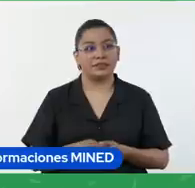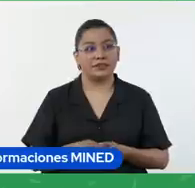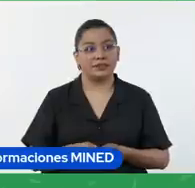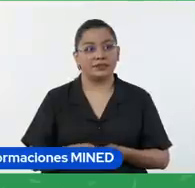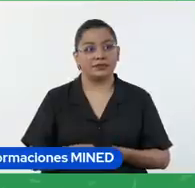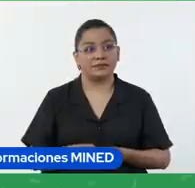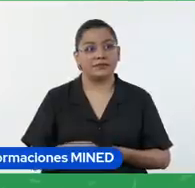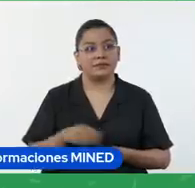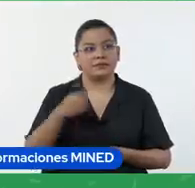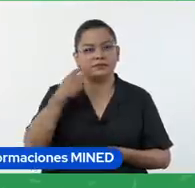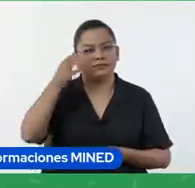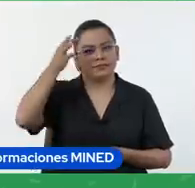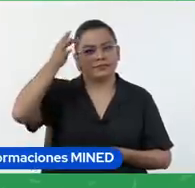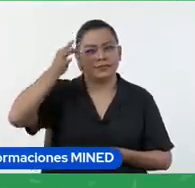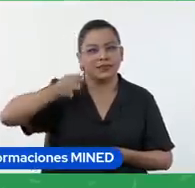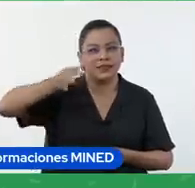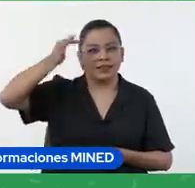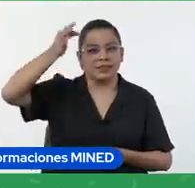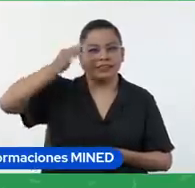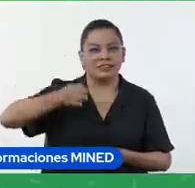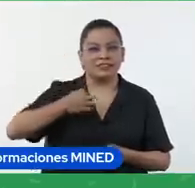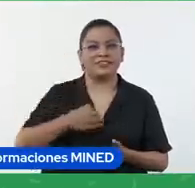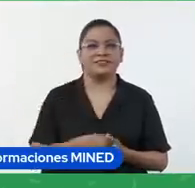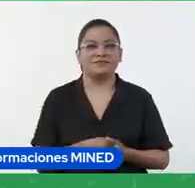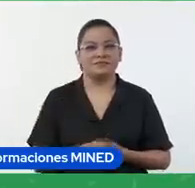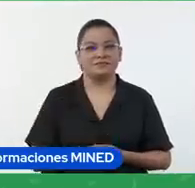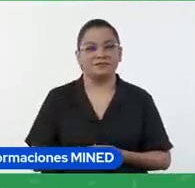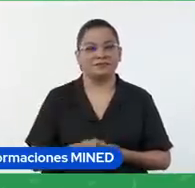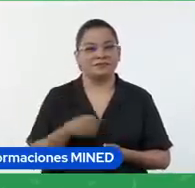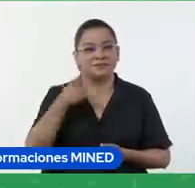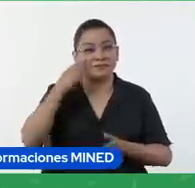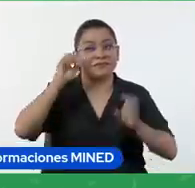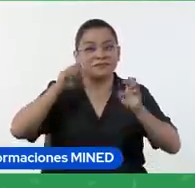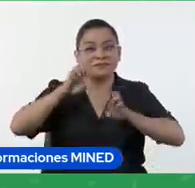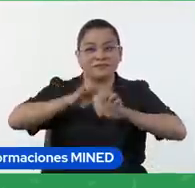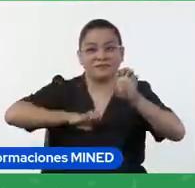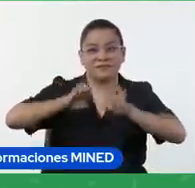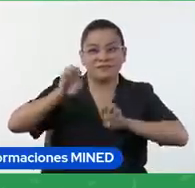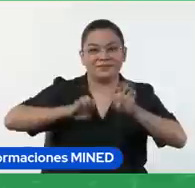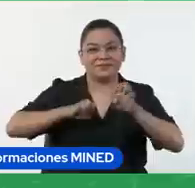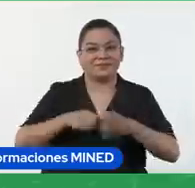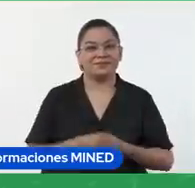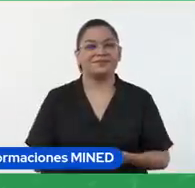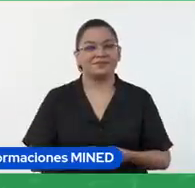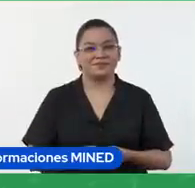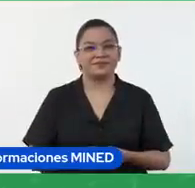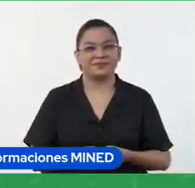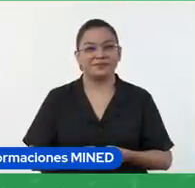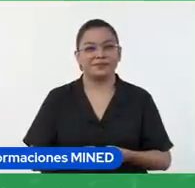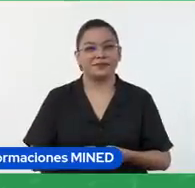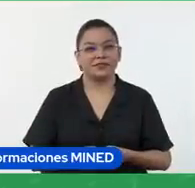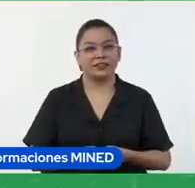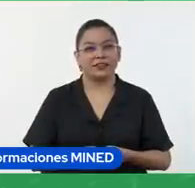y creo que ahí en ese caso funcionaba muy bien como para evaluar formativamente ya cómo iba